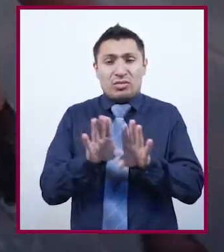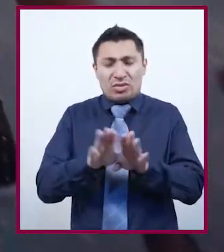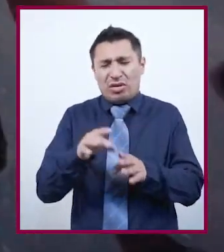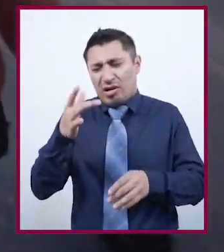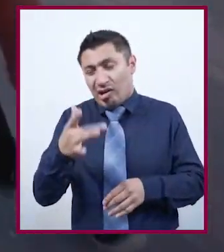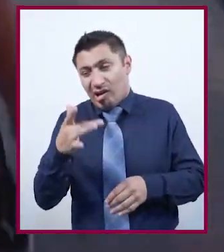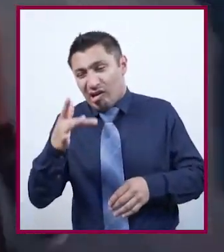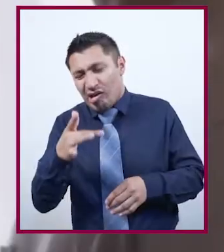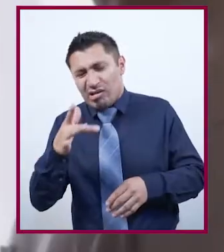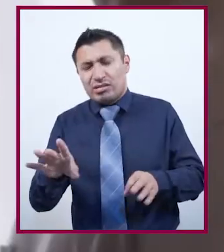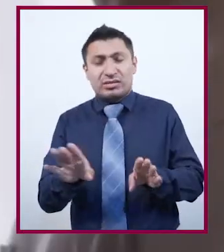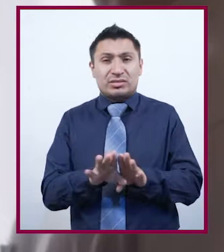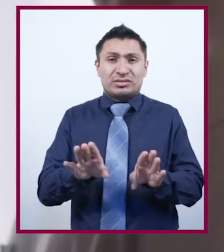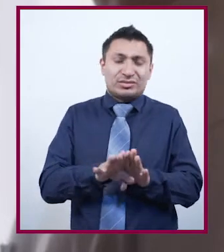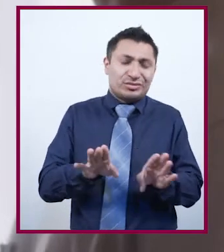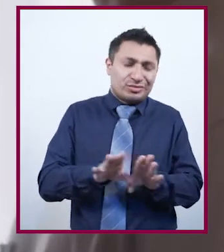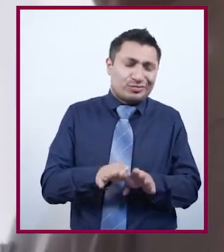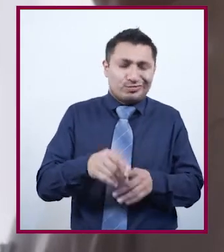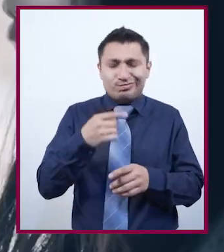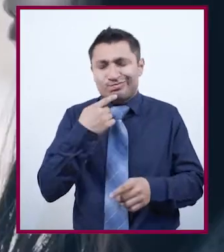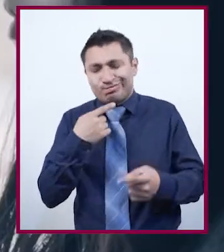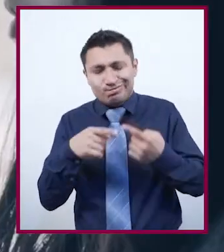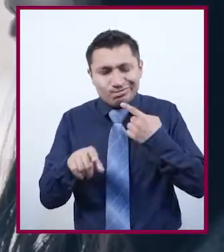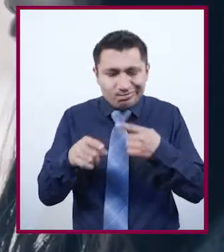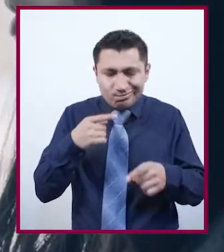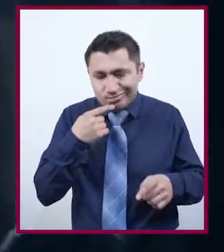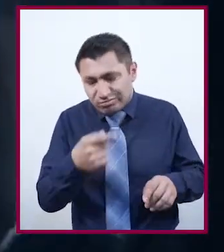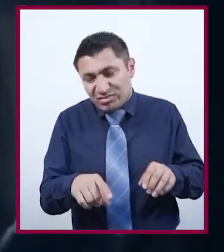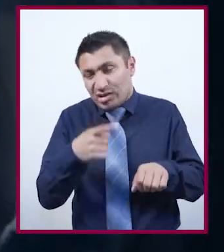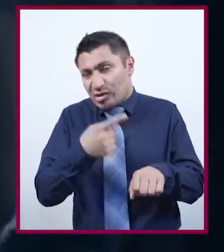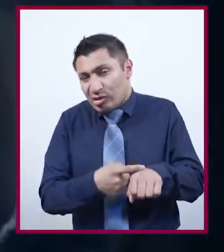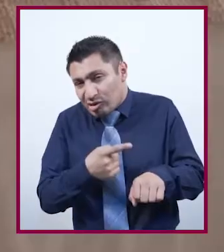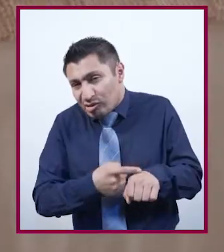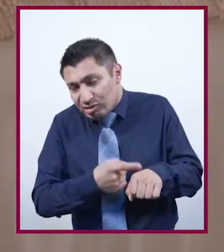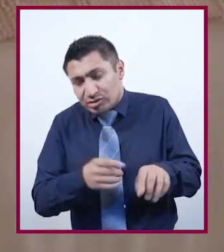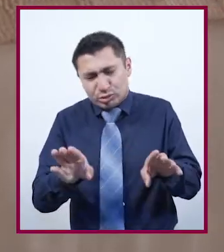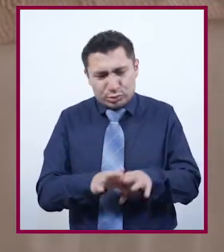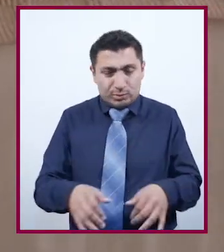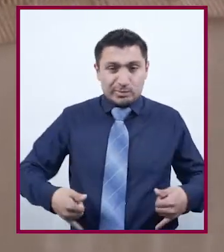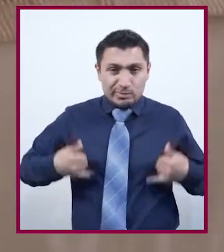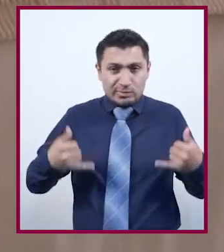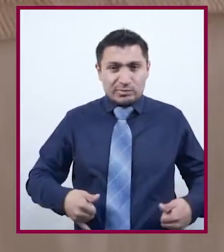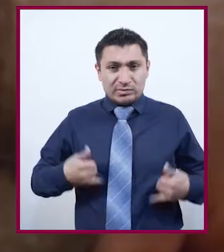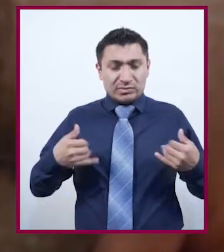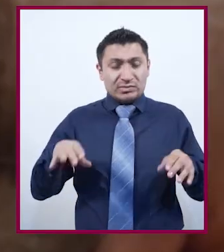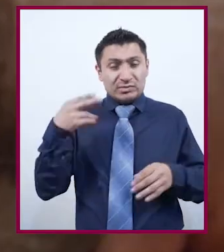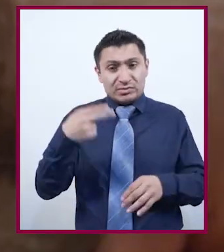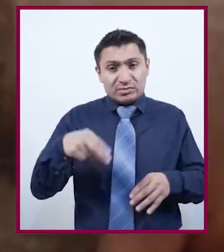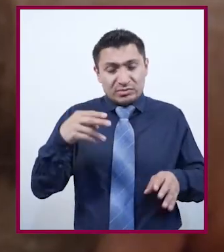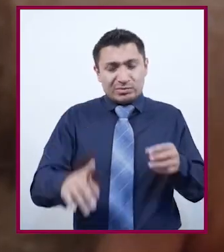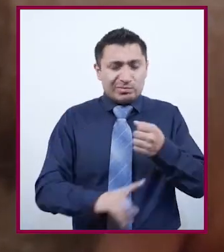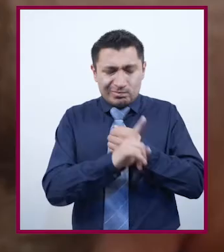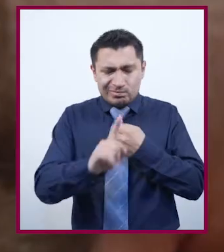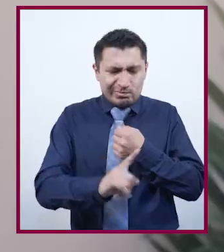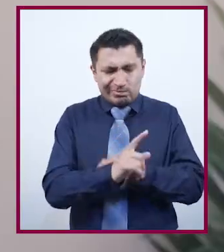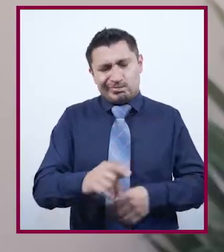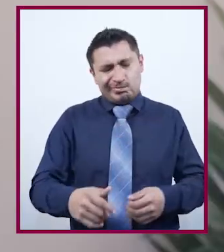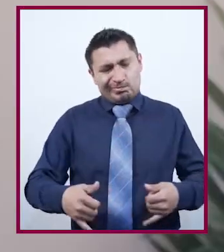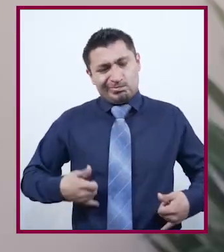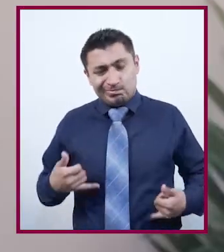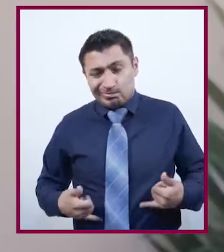adolecer, es decir, con estar aquejado, enfermo, como si esta etapa fuera síntoma de los llamados